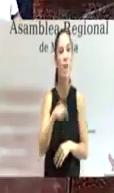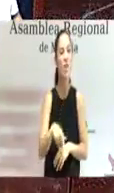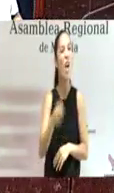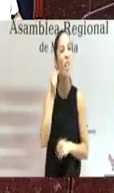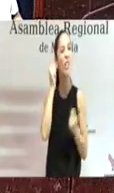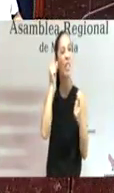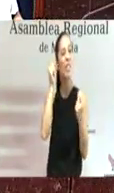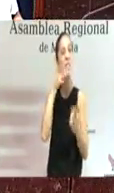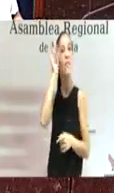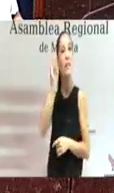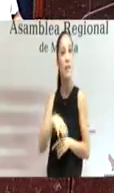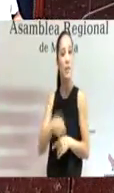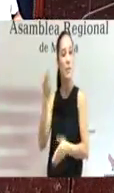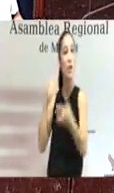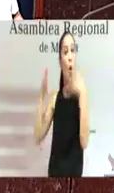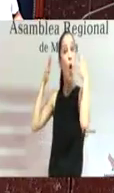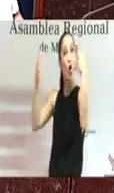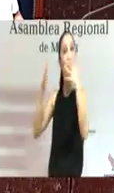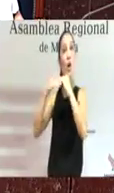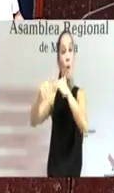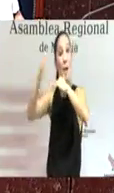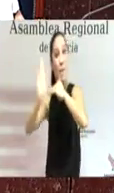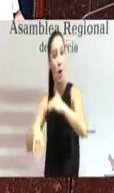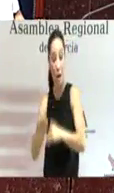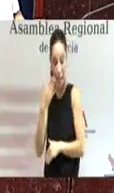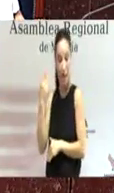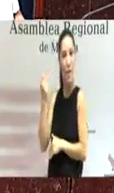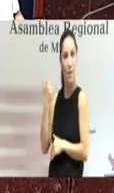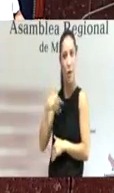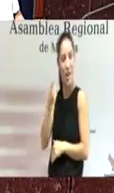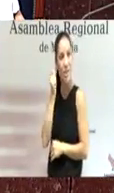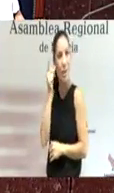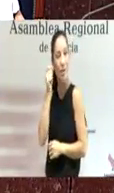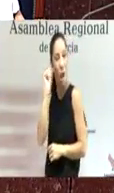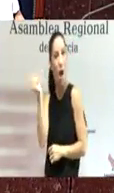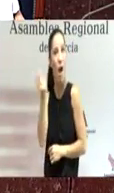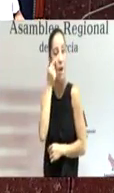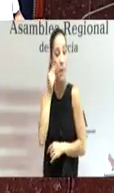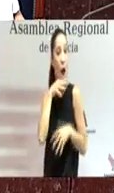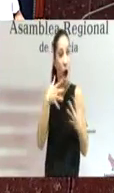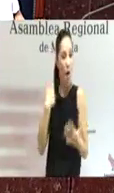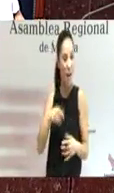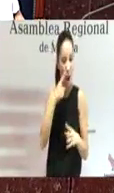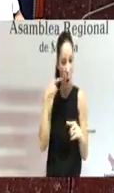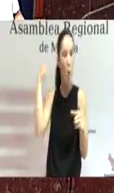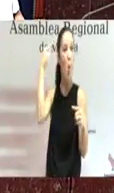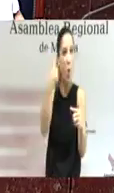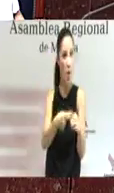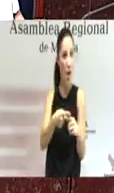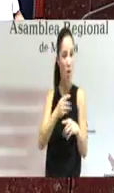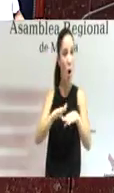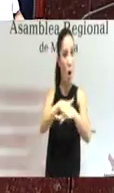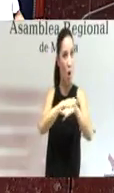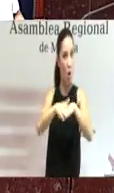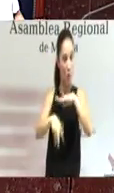solo unos días en el llamado Consejo del Mar Menor. Hoy, poco después de cumplir un año al frente del Gobierno